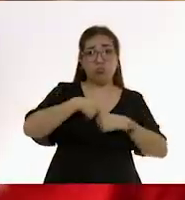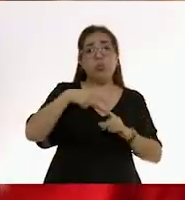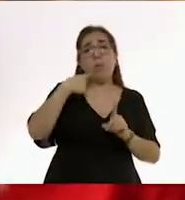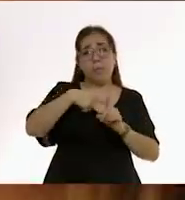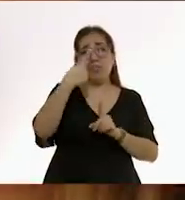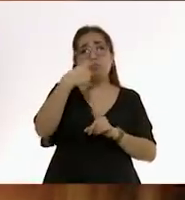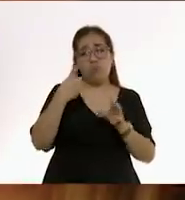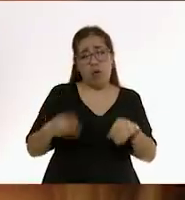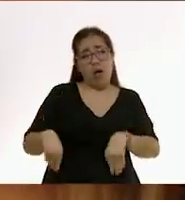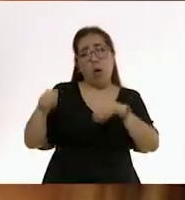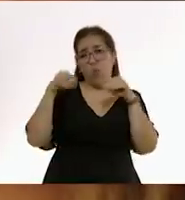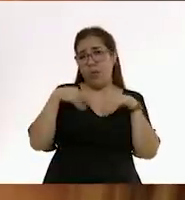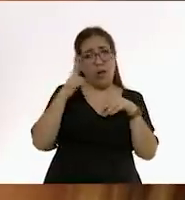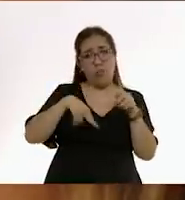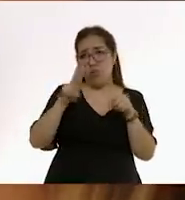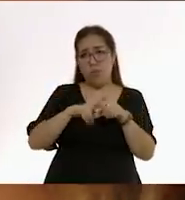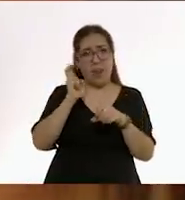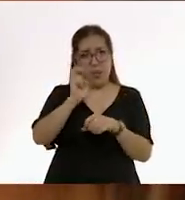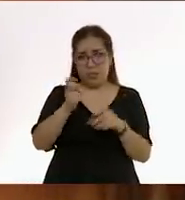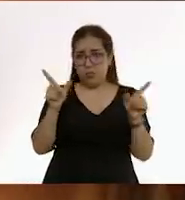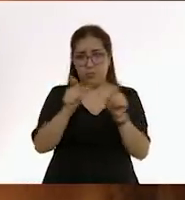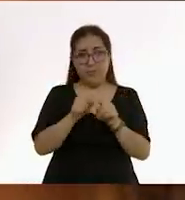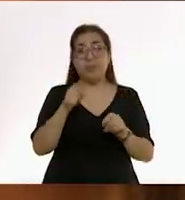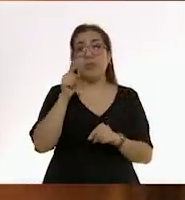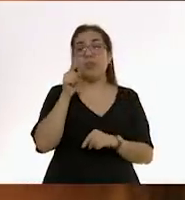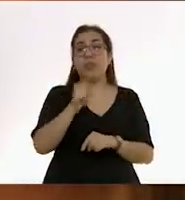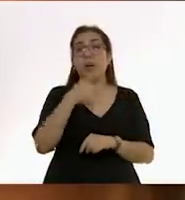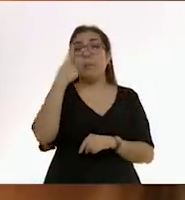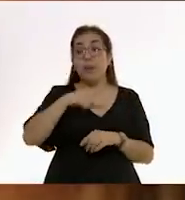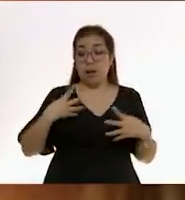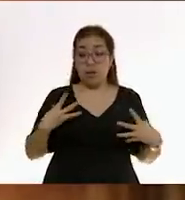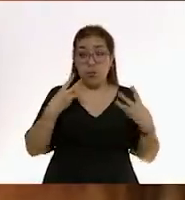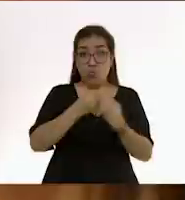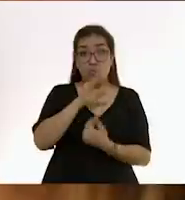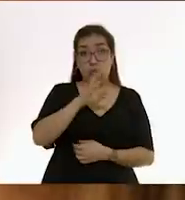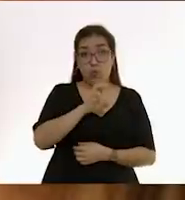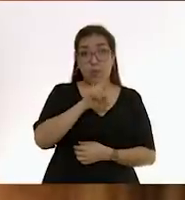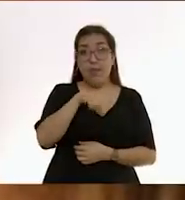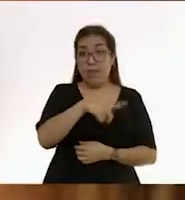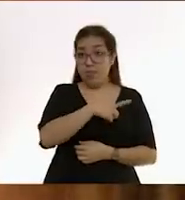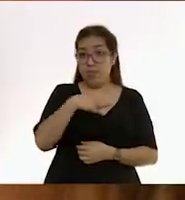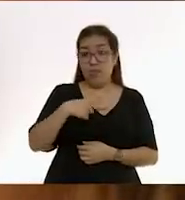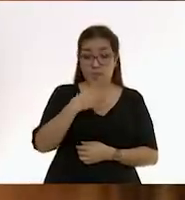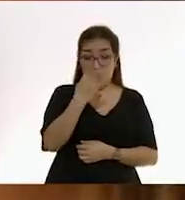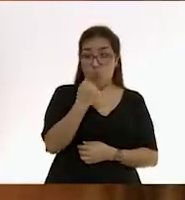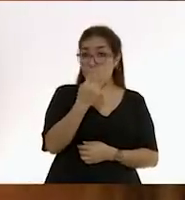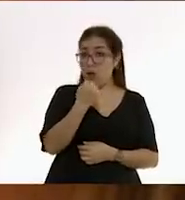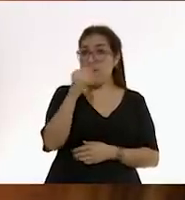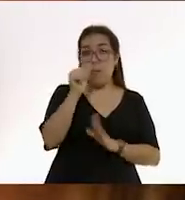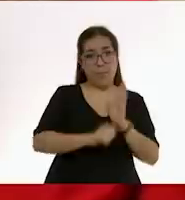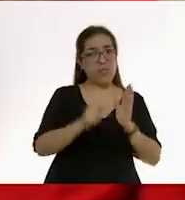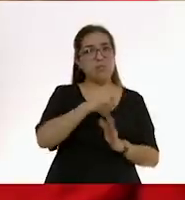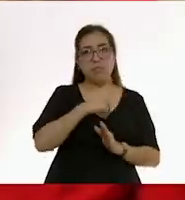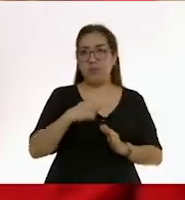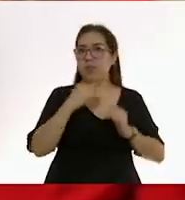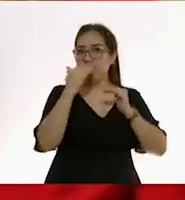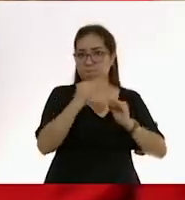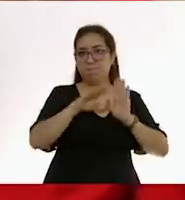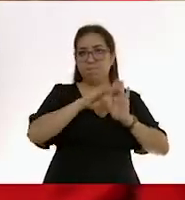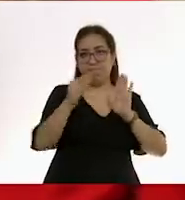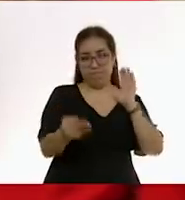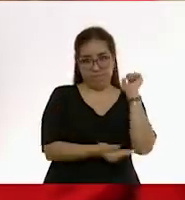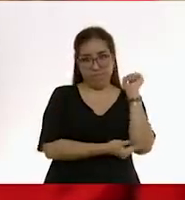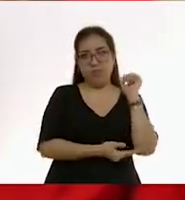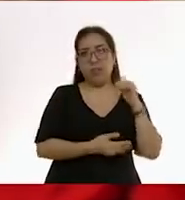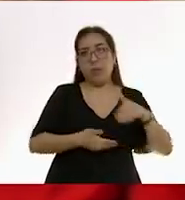suficiente. Para hacer colecho, también es muy importante que tu bebé haya nacido a término. Los bebés prematuros no es seguro que hagan colecho y que no esté